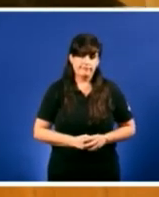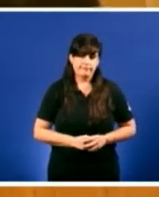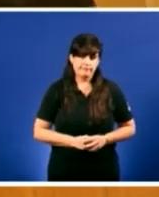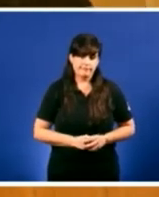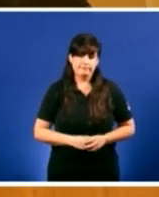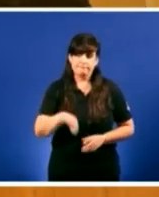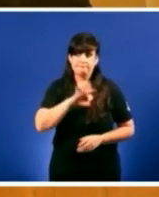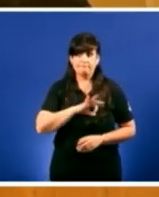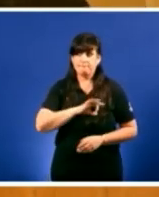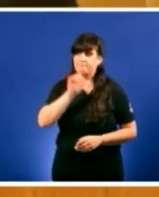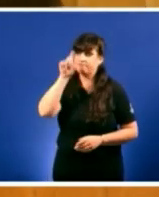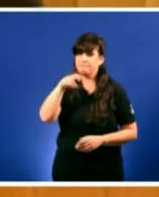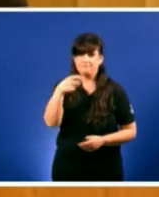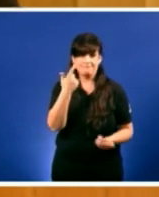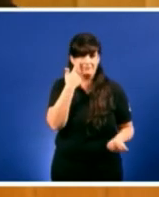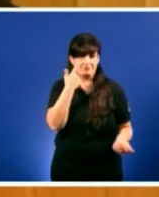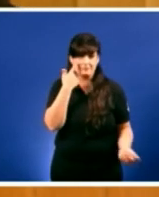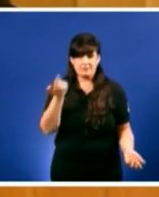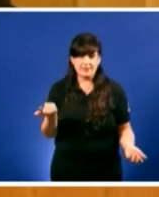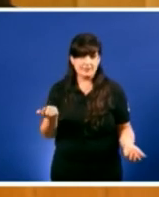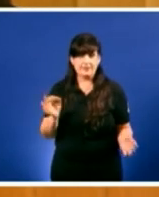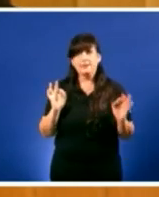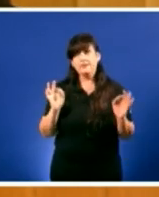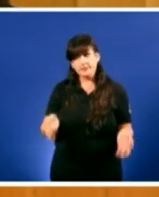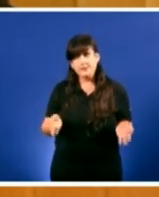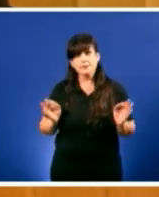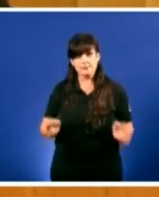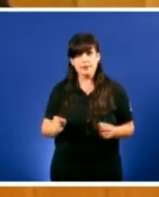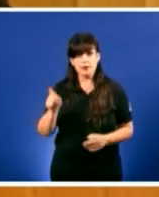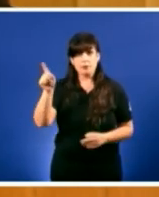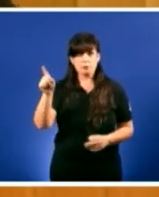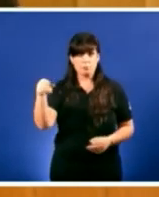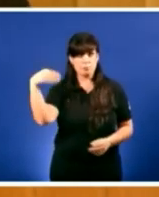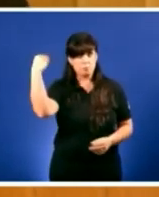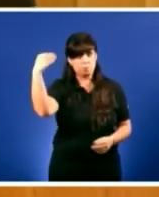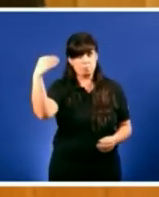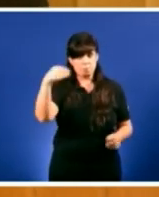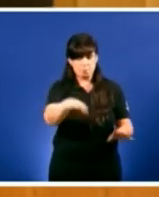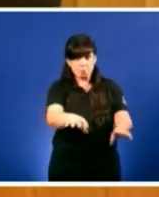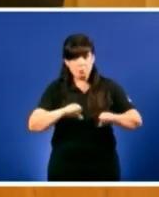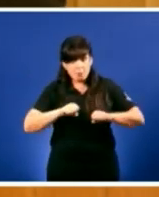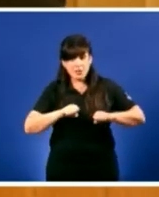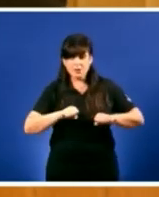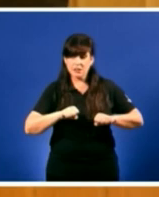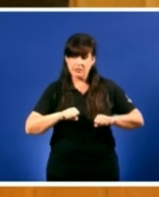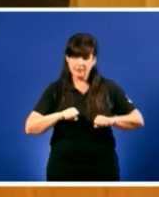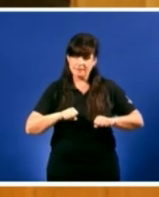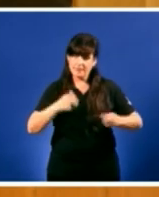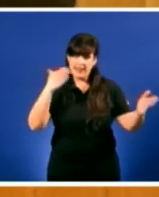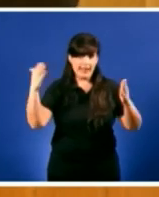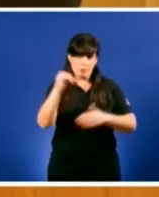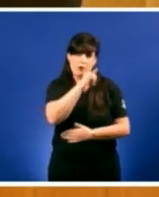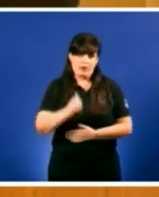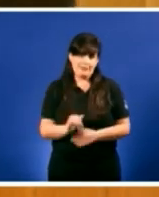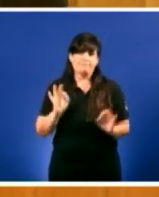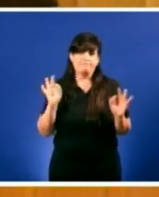mire é certo que lle tocou ser presidente durante unha das maiores crises que se lembra